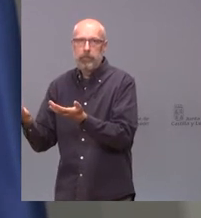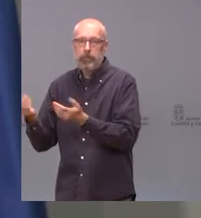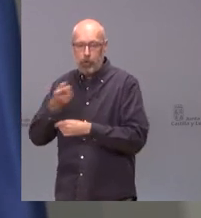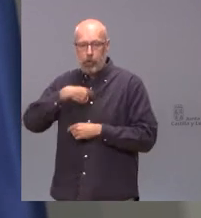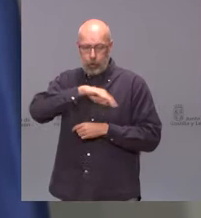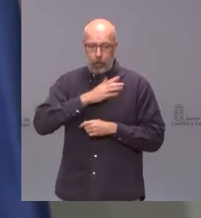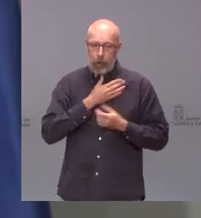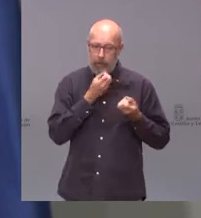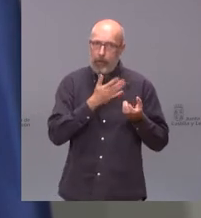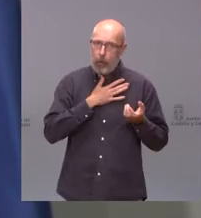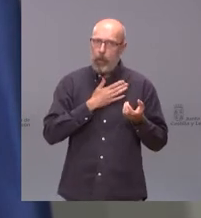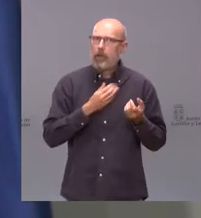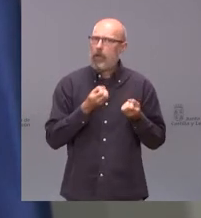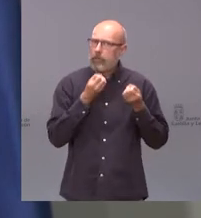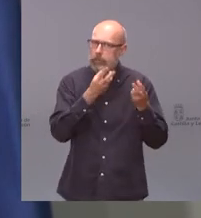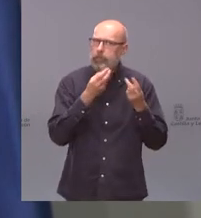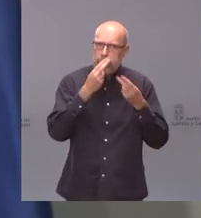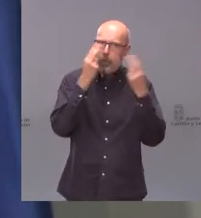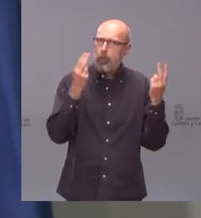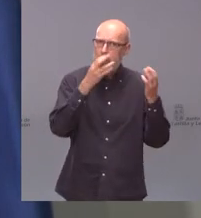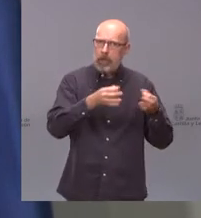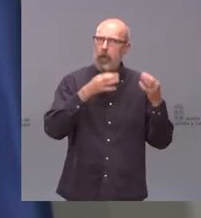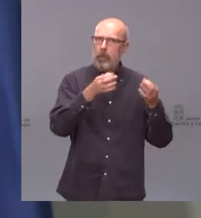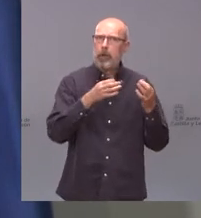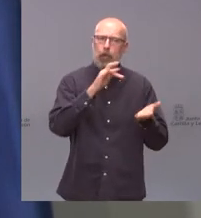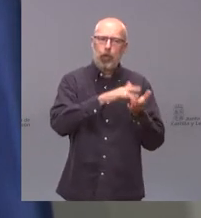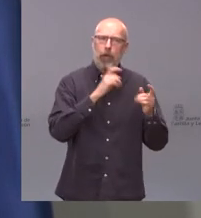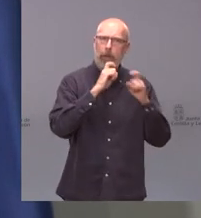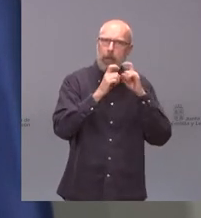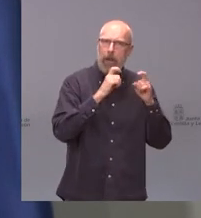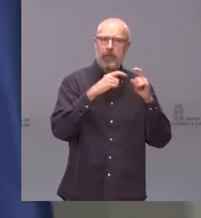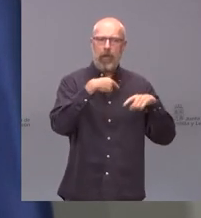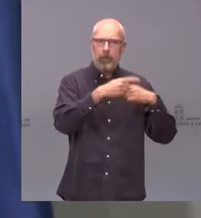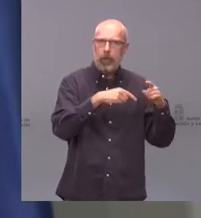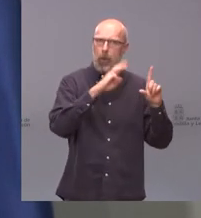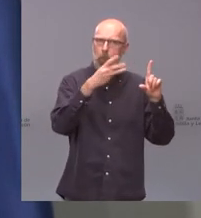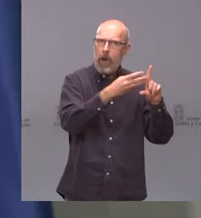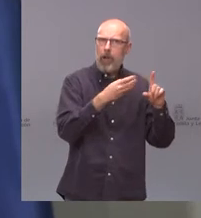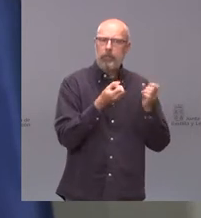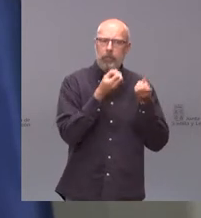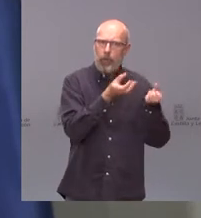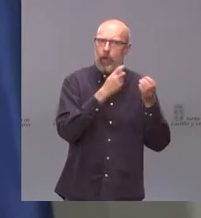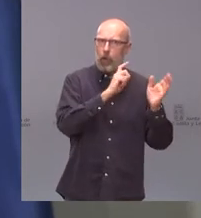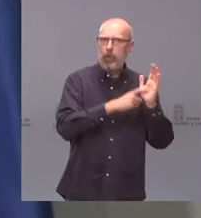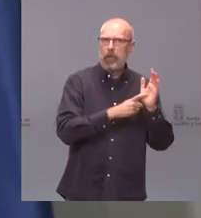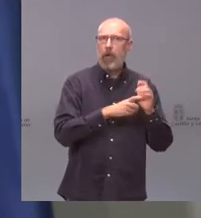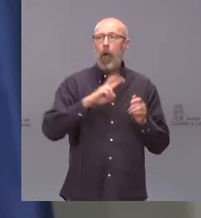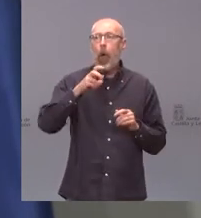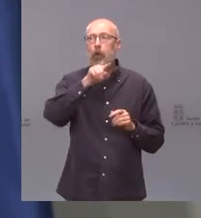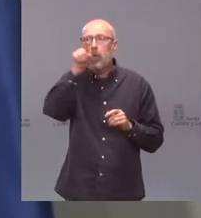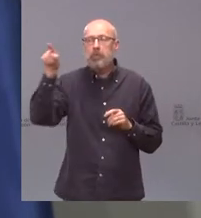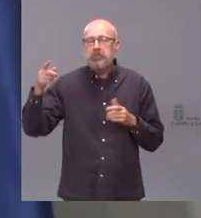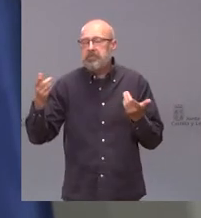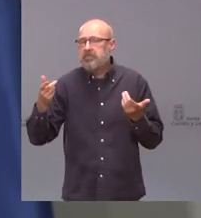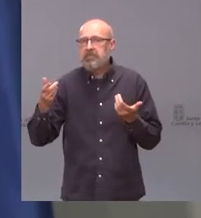damos cumplida cuenta en cada rueda de prensa y cada día en nuestra página de lo otro no tenemos información